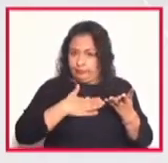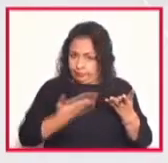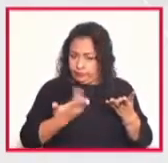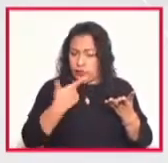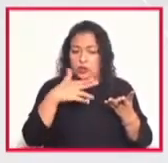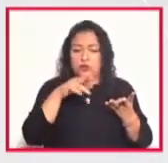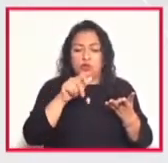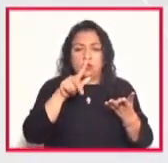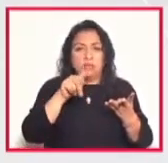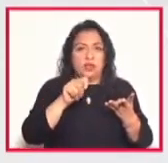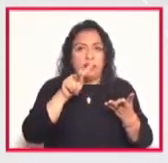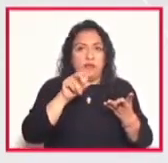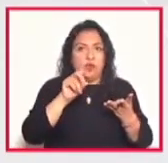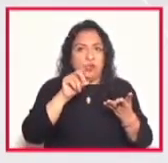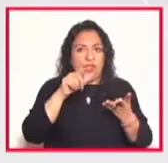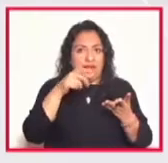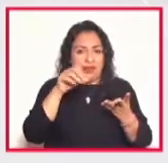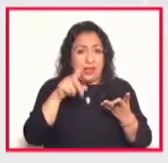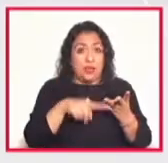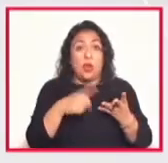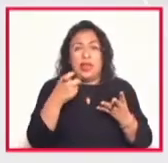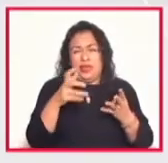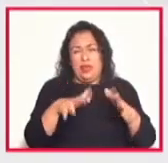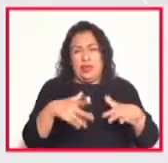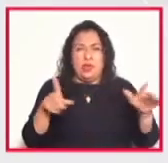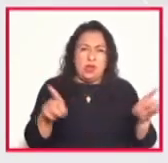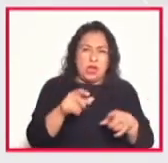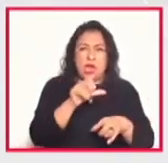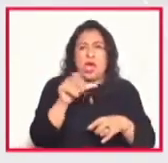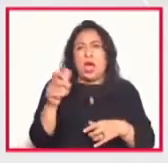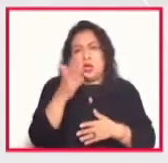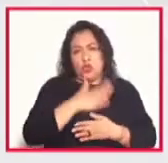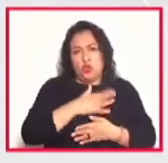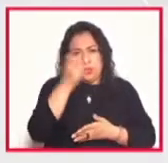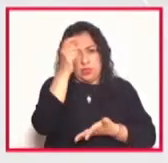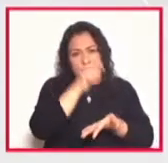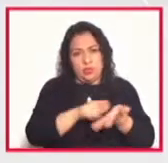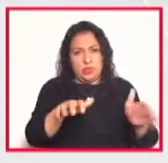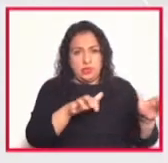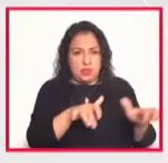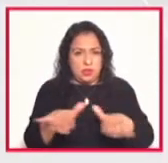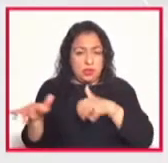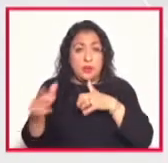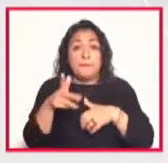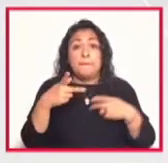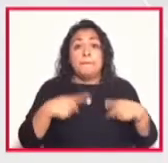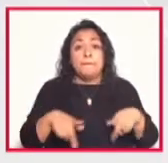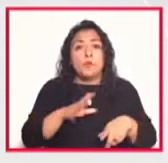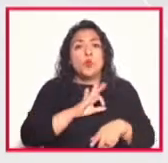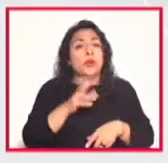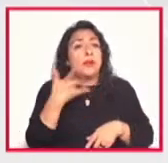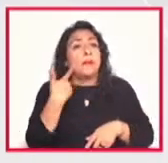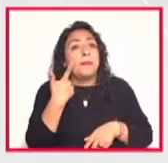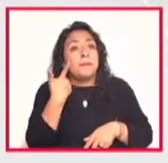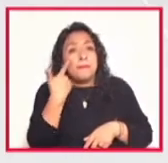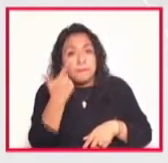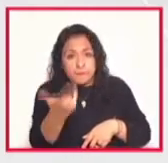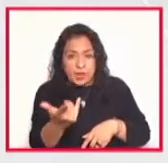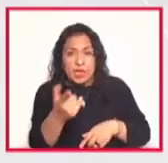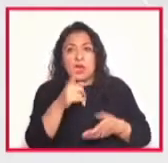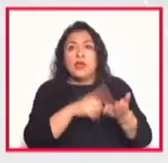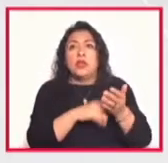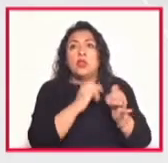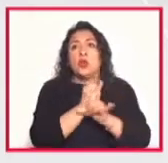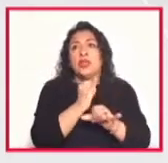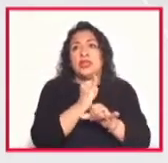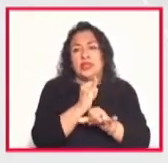Parra este concierto está dedicado a obras de mi autoría el público podrá seguir estas interpretaciones en las plataformas